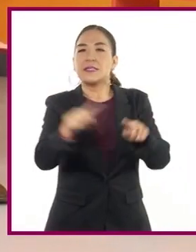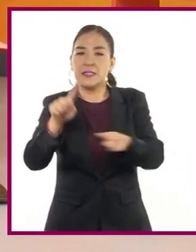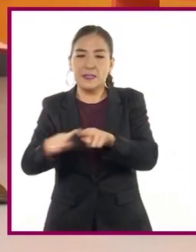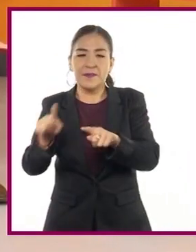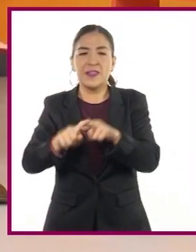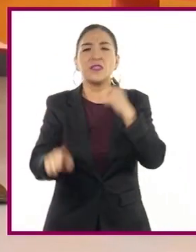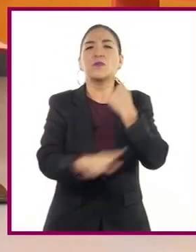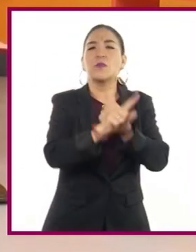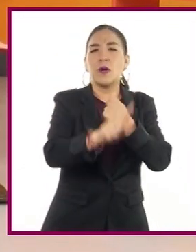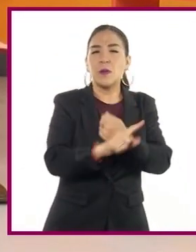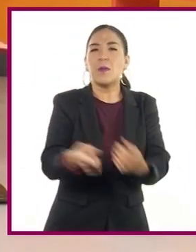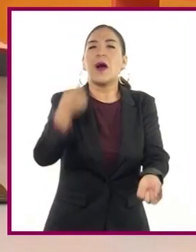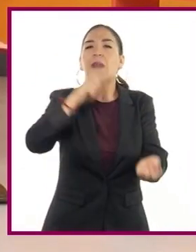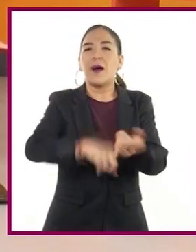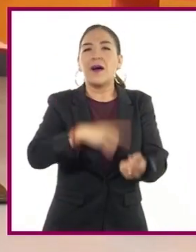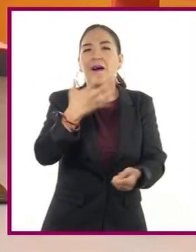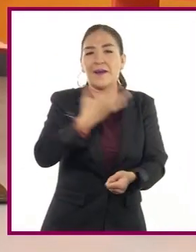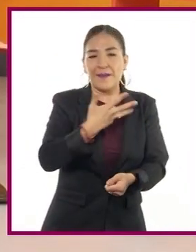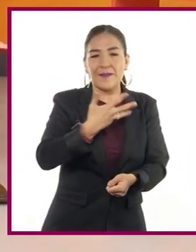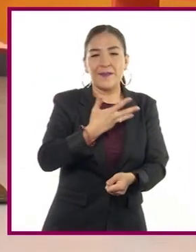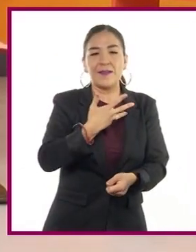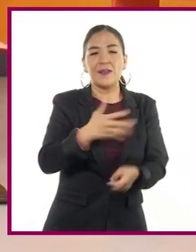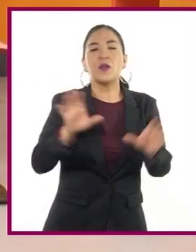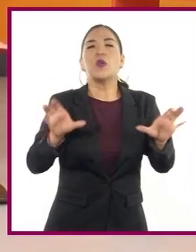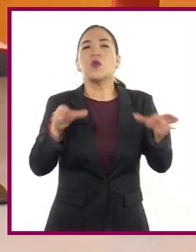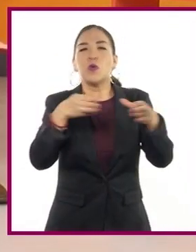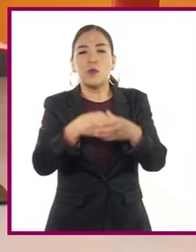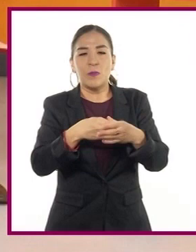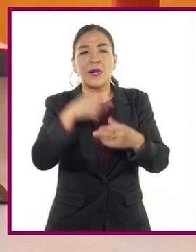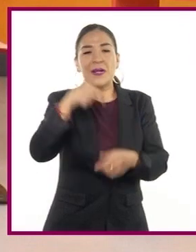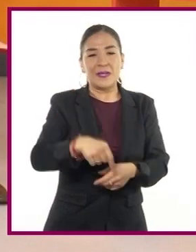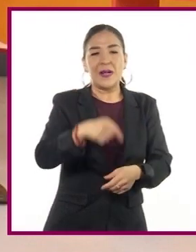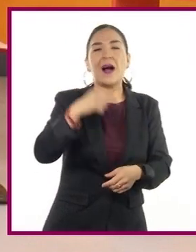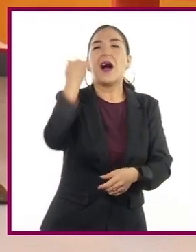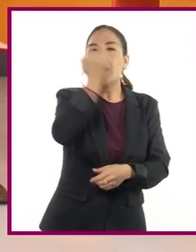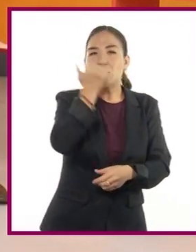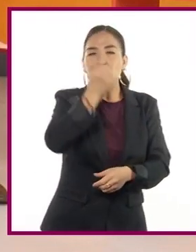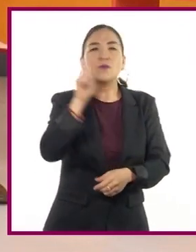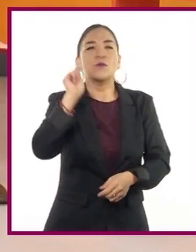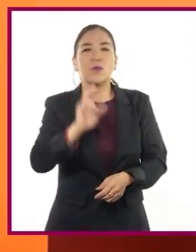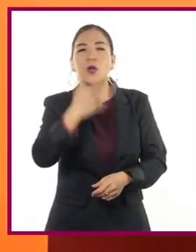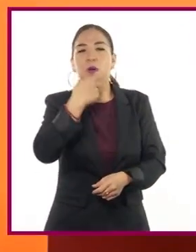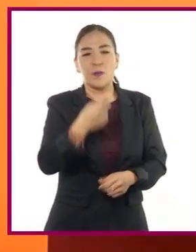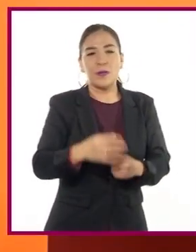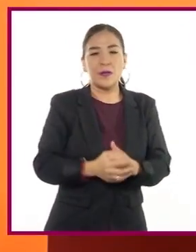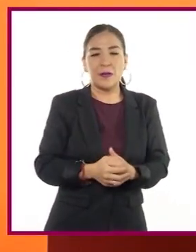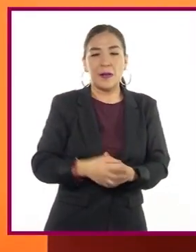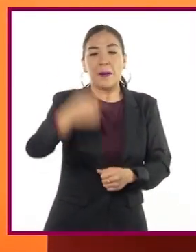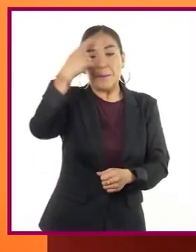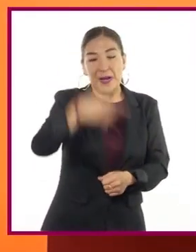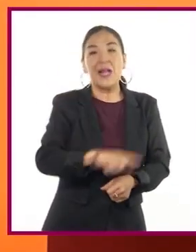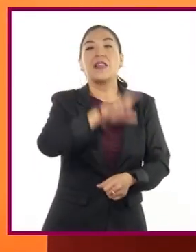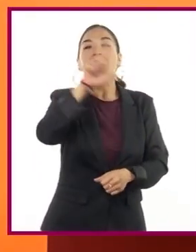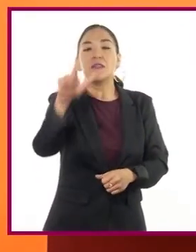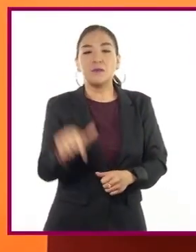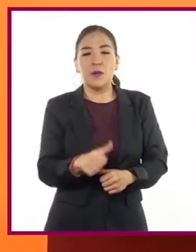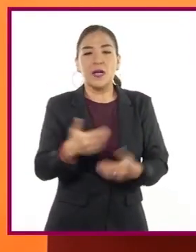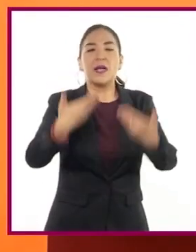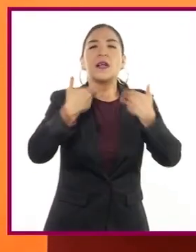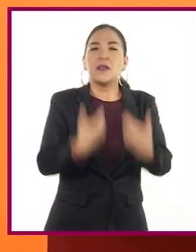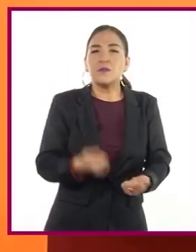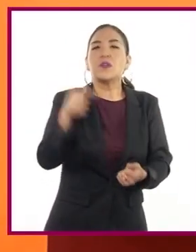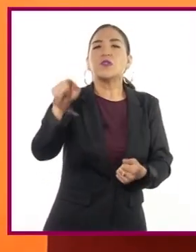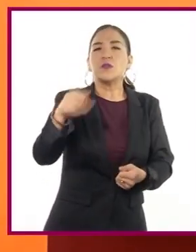situaciones que existen en las diferentes comunidades de las alumnas y los alumnos para posteriormente entender